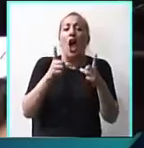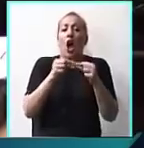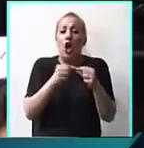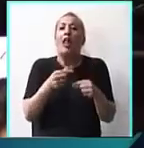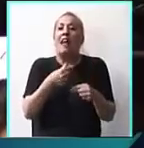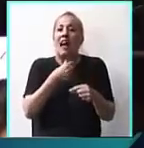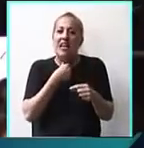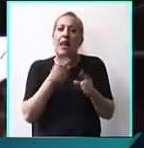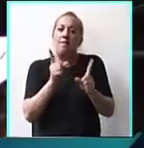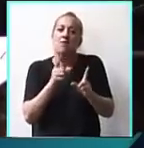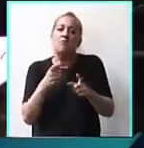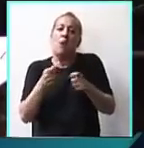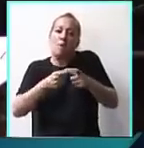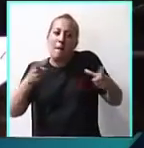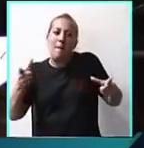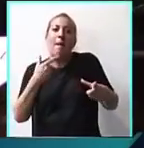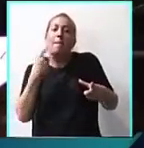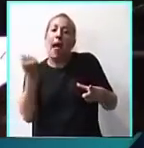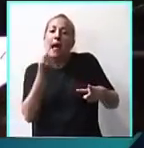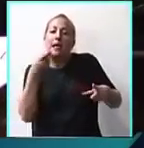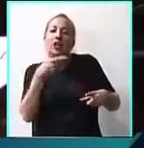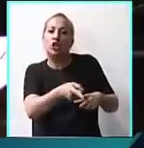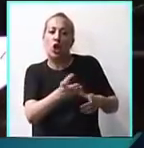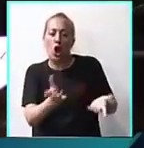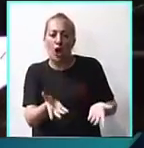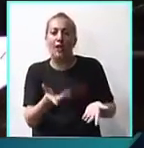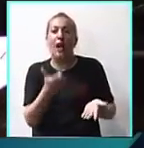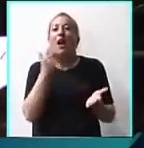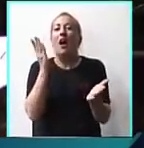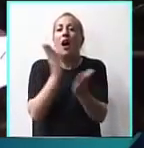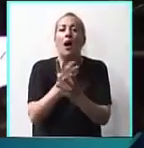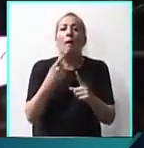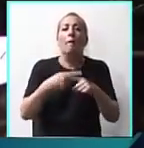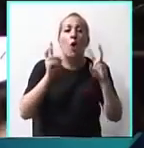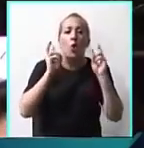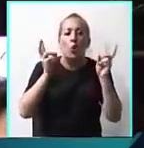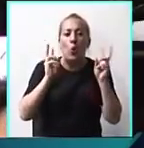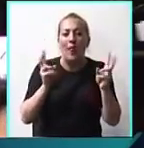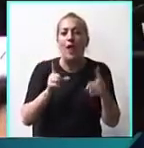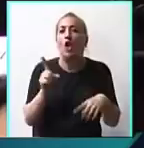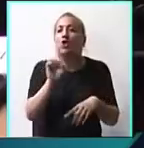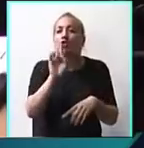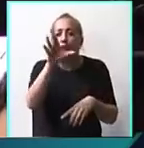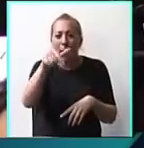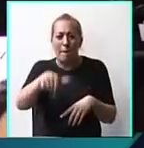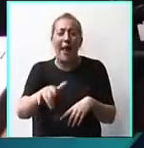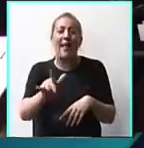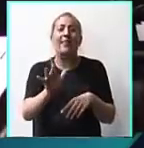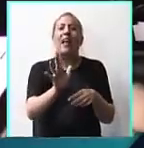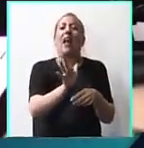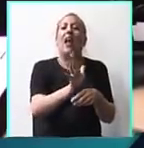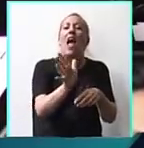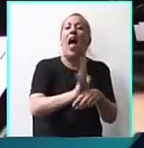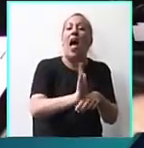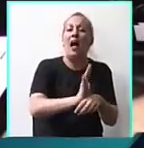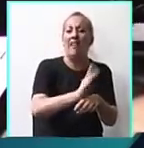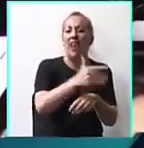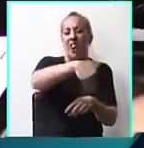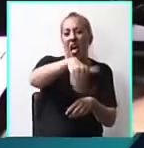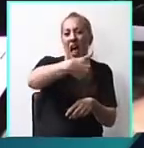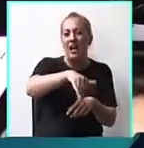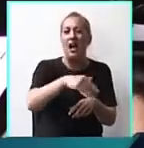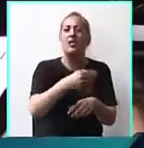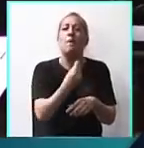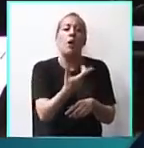aumentar esa persecución. Las contravenciones por ruidos molestos no solo siguen afectando a los artistas callejeros porque exigen